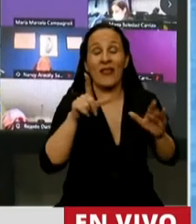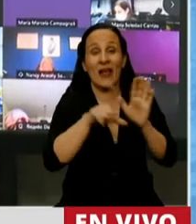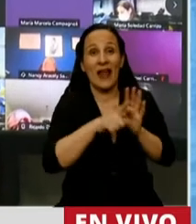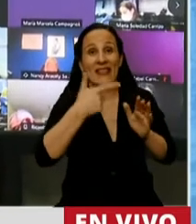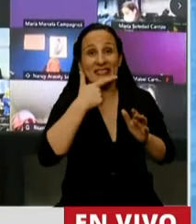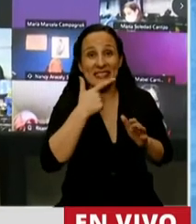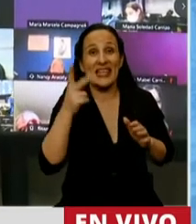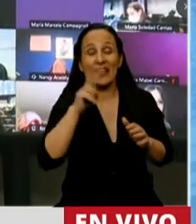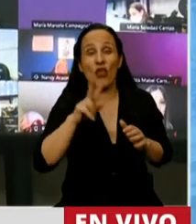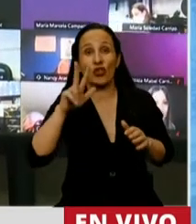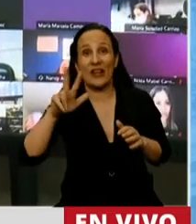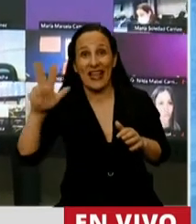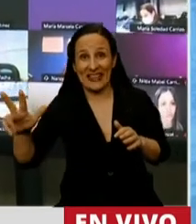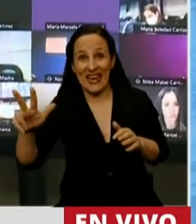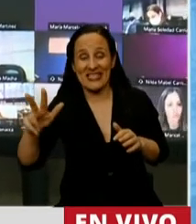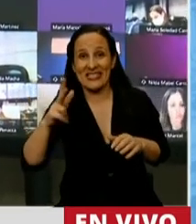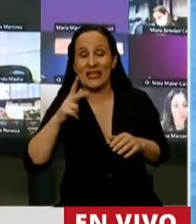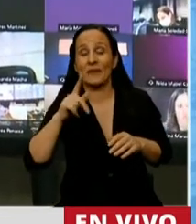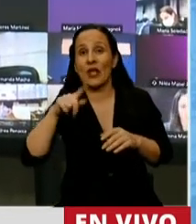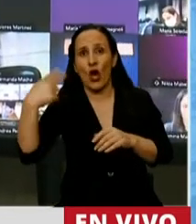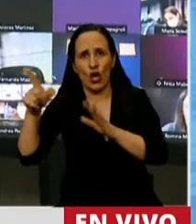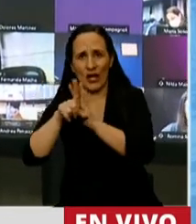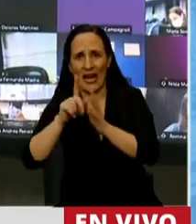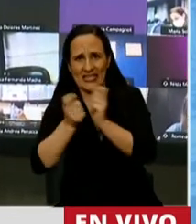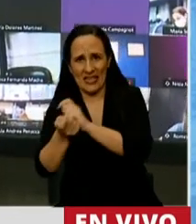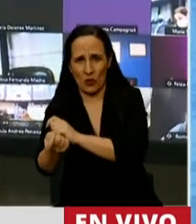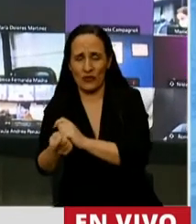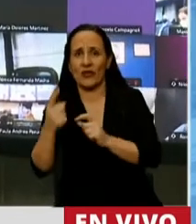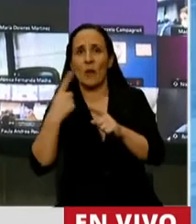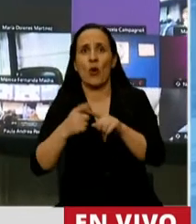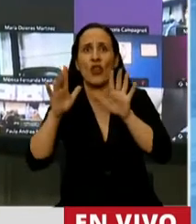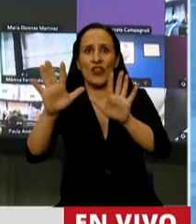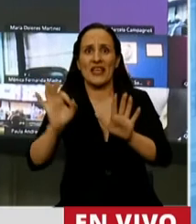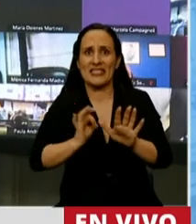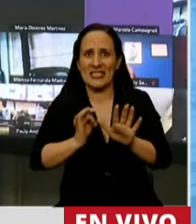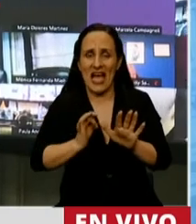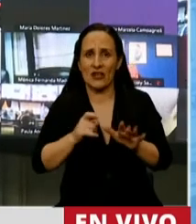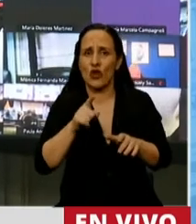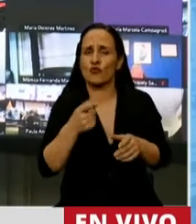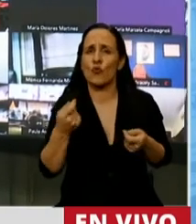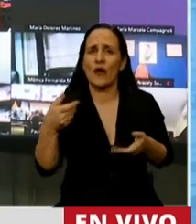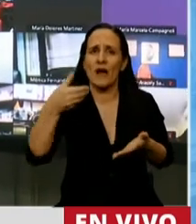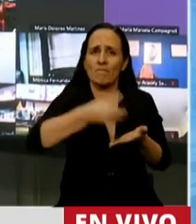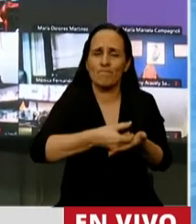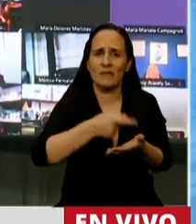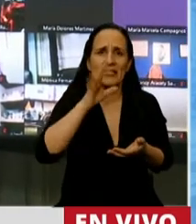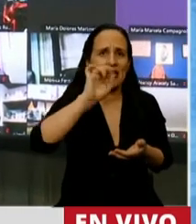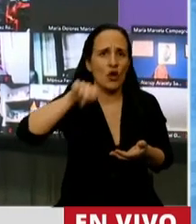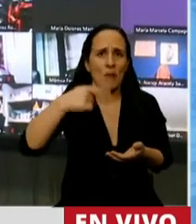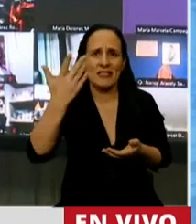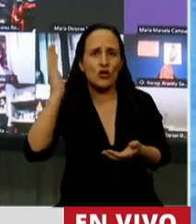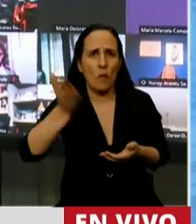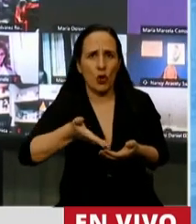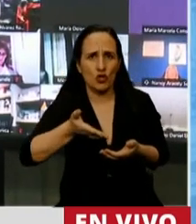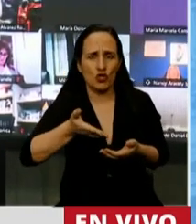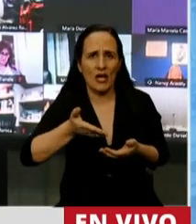.233 y sus modificatorias y por el término de 10 años, una contribución obligatoria del 0,5%